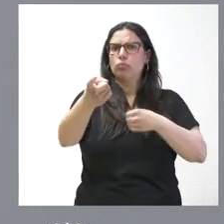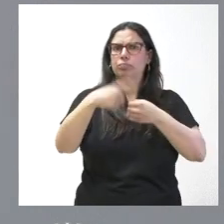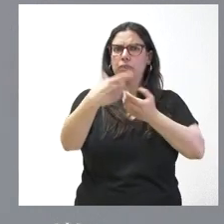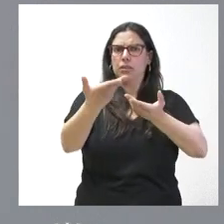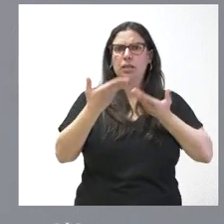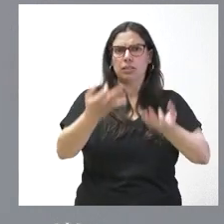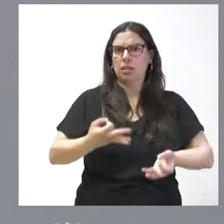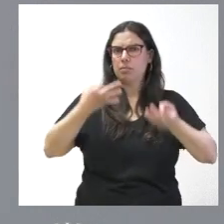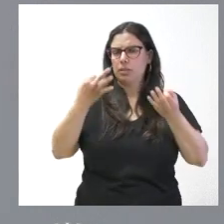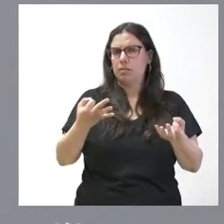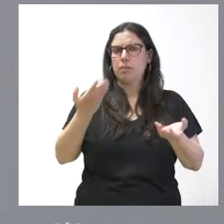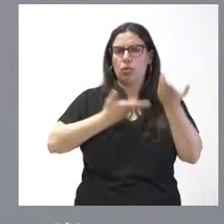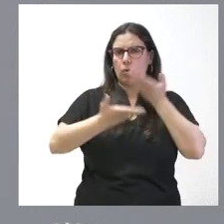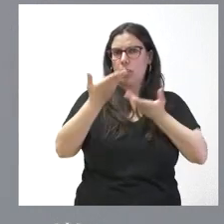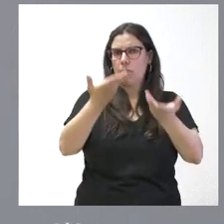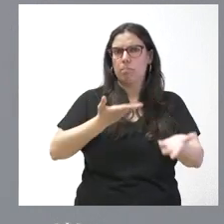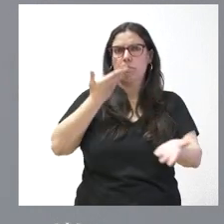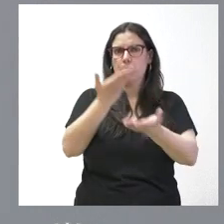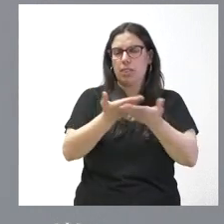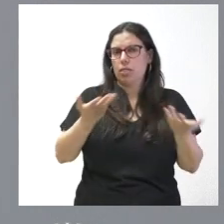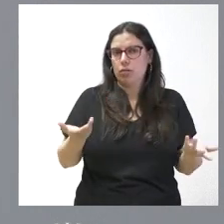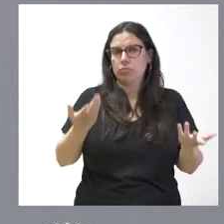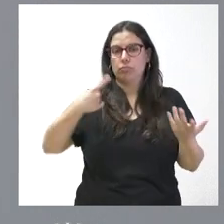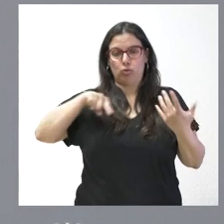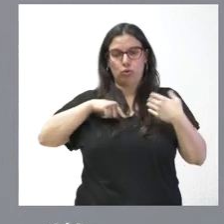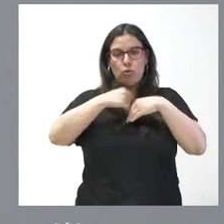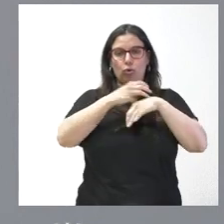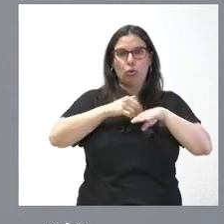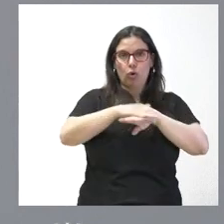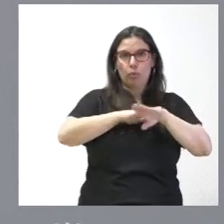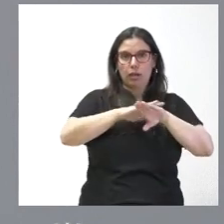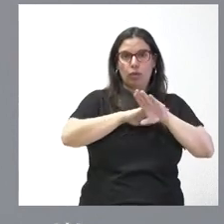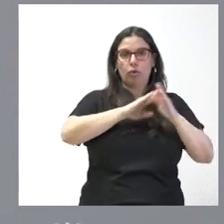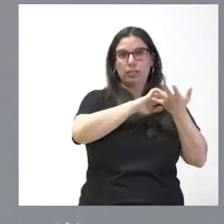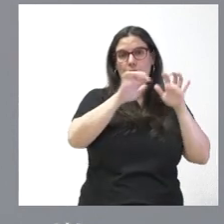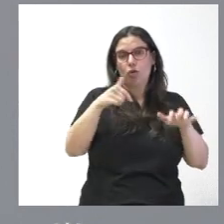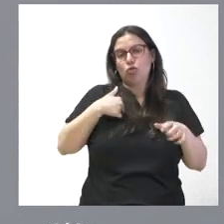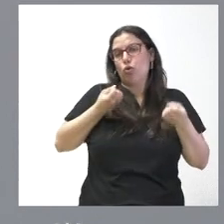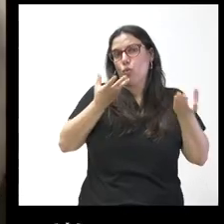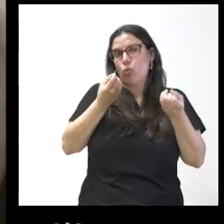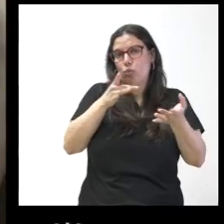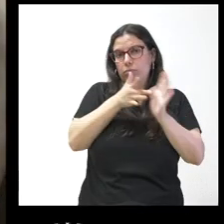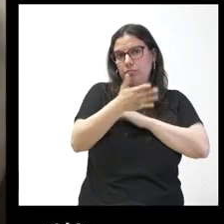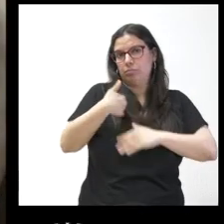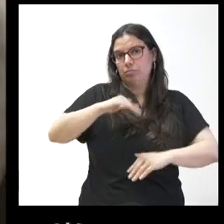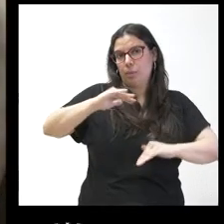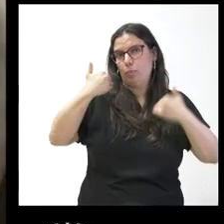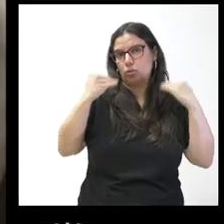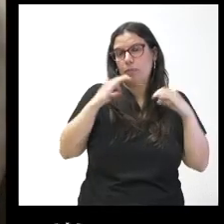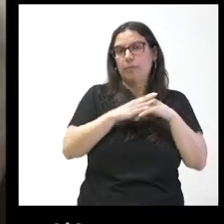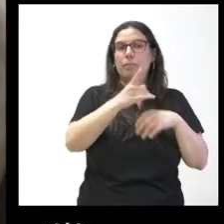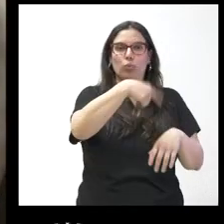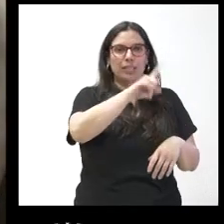su participación y su colaboración desde el gobierno de Castilla y León que es de lo que yo doy cuentas aquí Sí, pero ustedes que forman parte